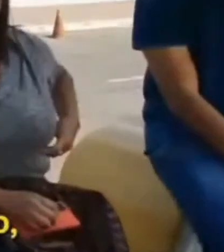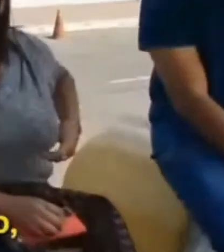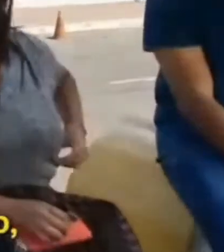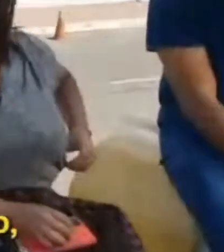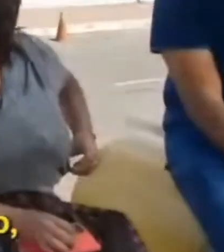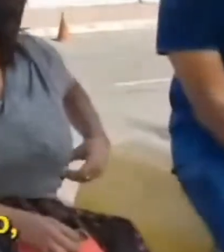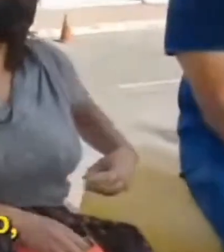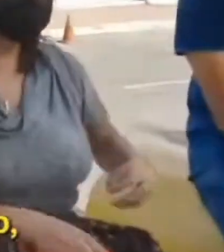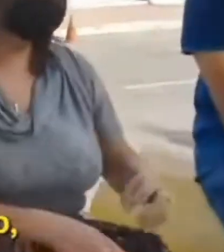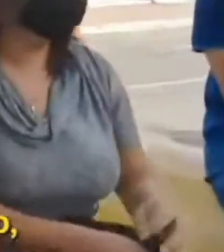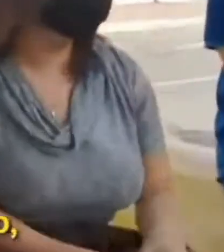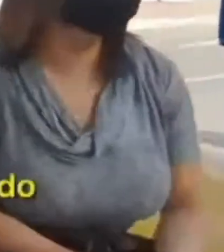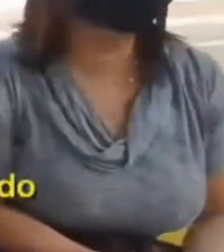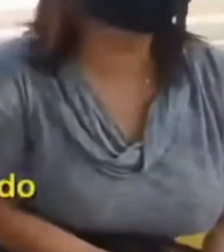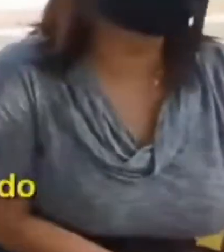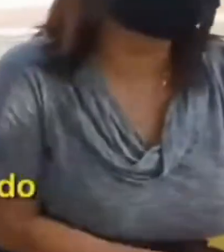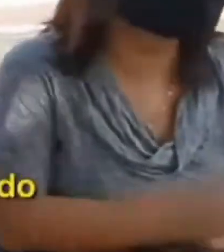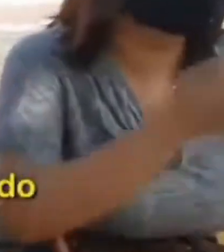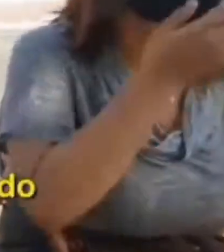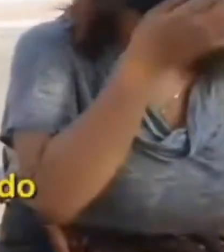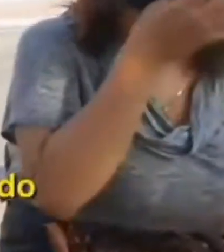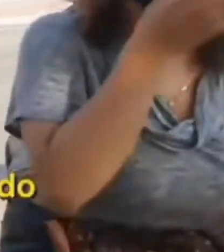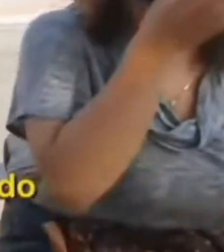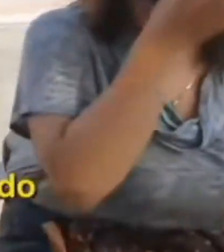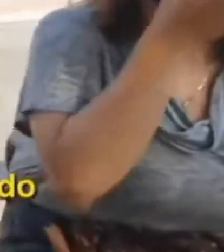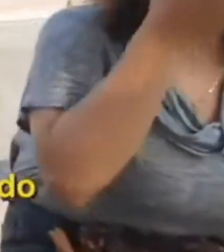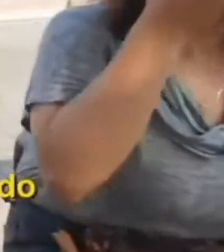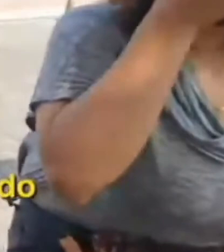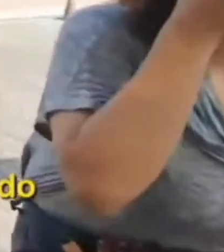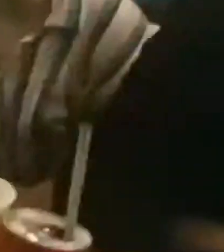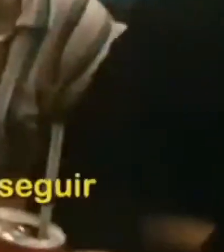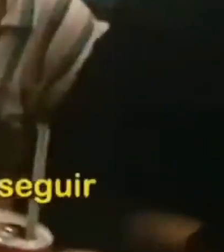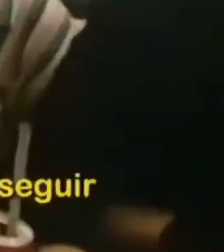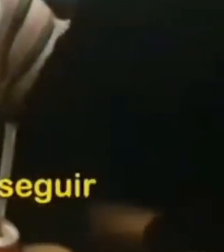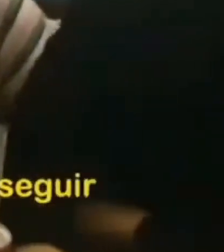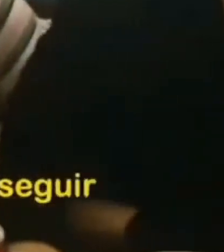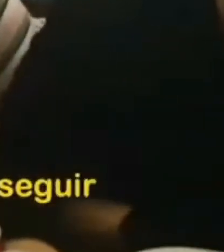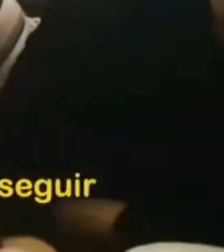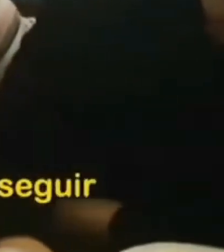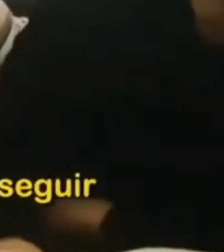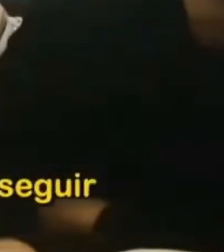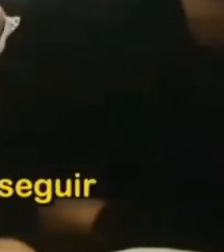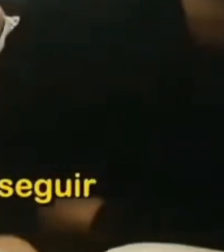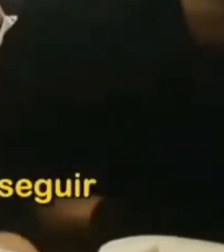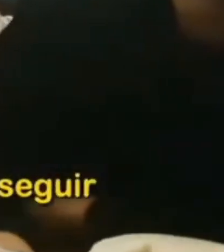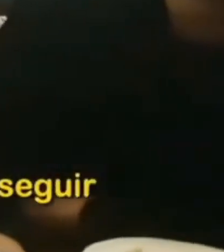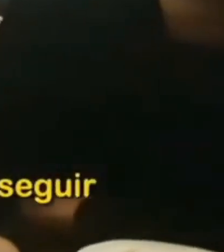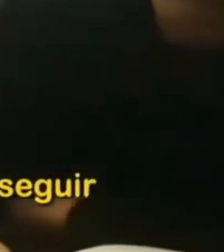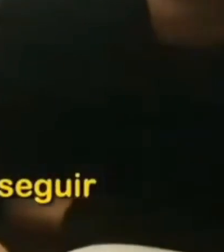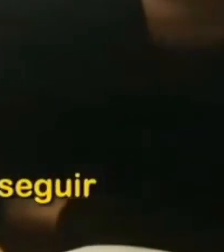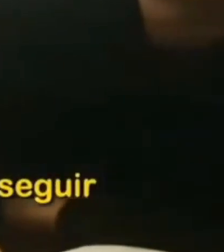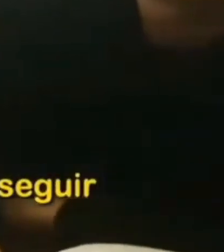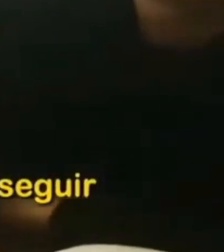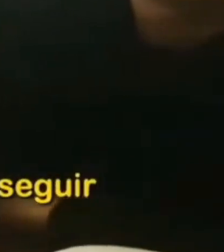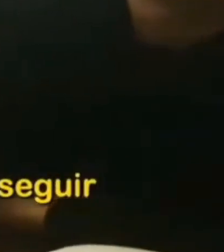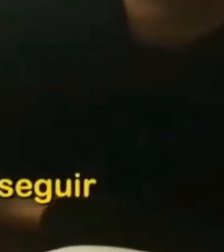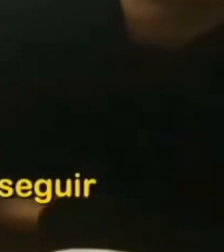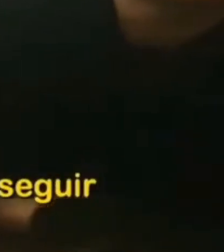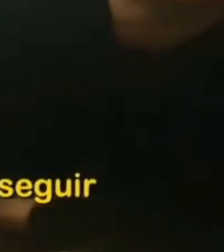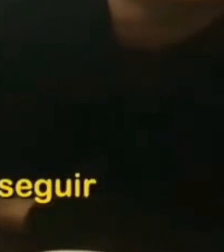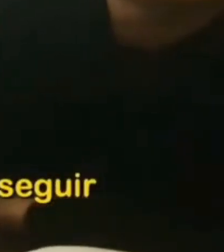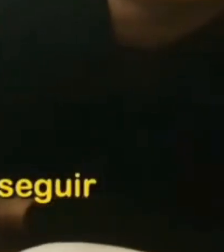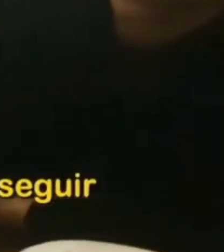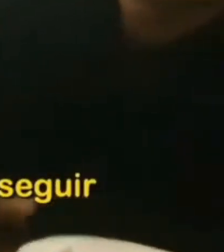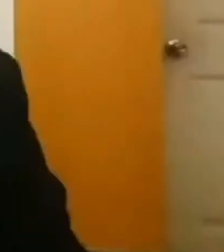jóvenes construyendo el futuro sino que son jóvenes construyendo sus sueños también. Y esperamos que esto pueda seguir en una